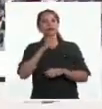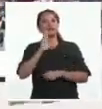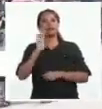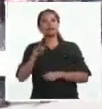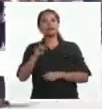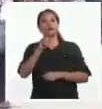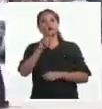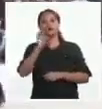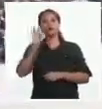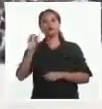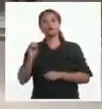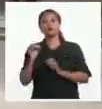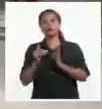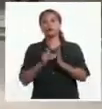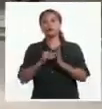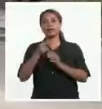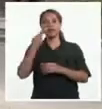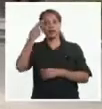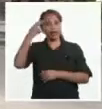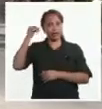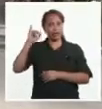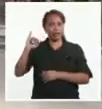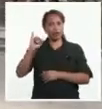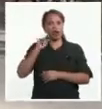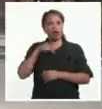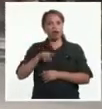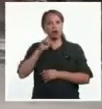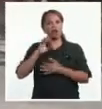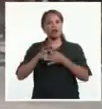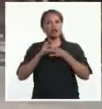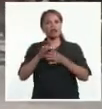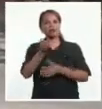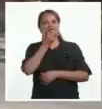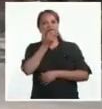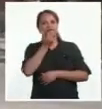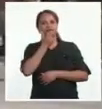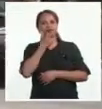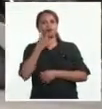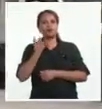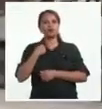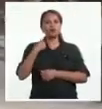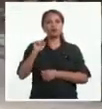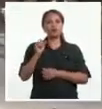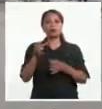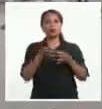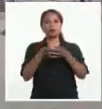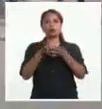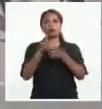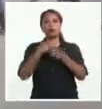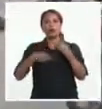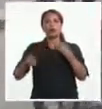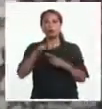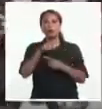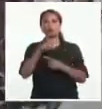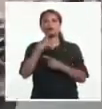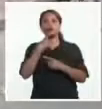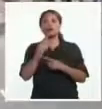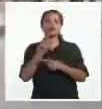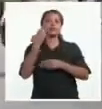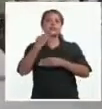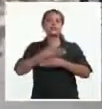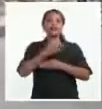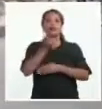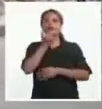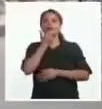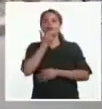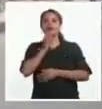unos 280.000 haitianos se encuentran gravemente afectados por la violencia por las bandas que impiden el acceso a alimentos, agua y atención